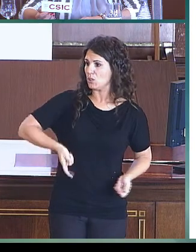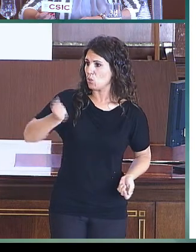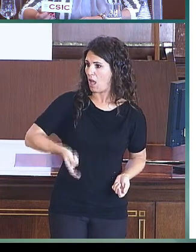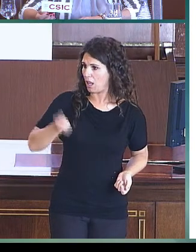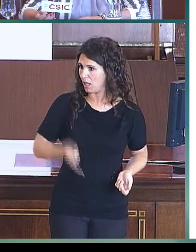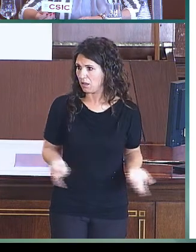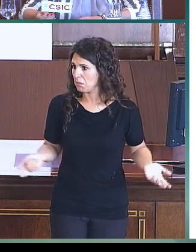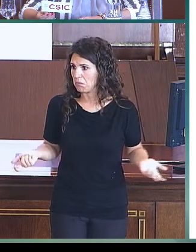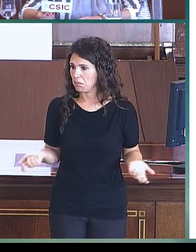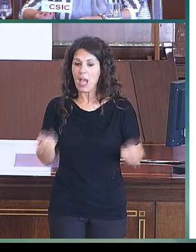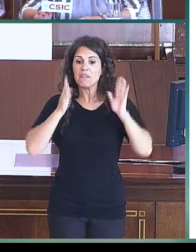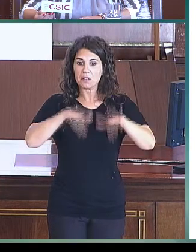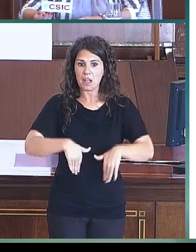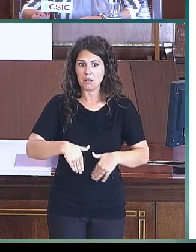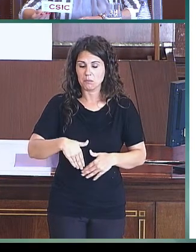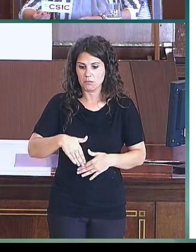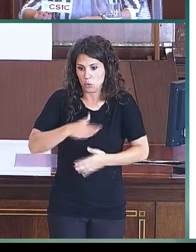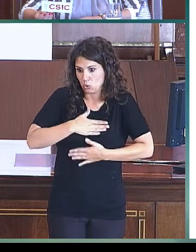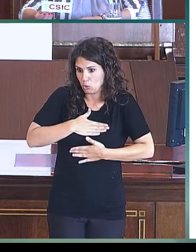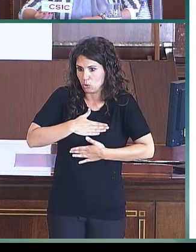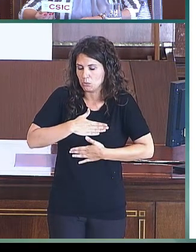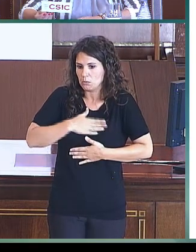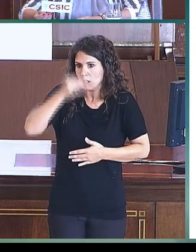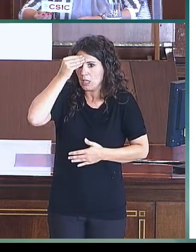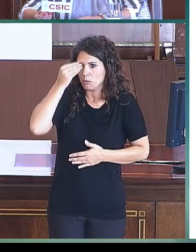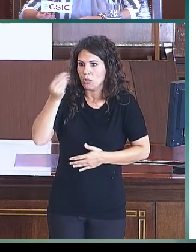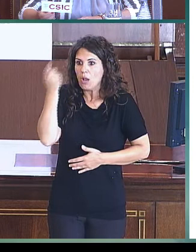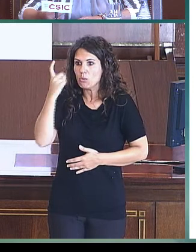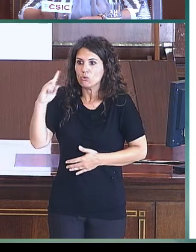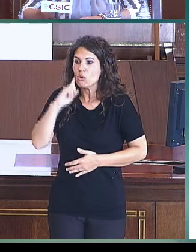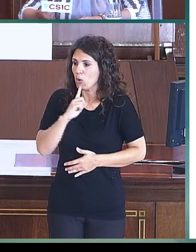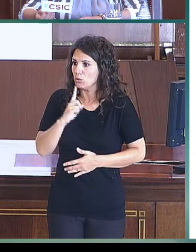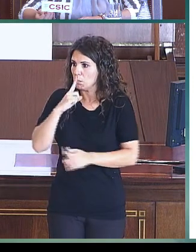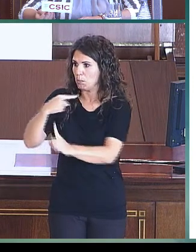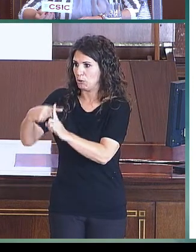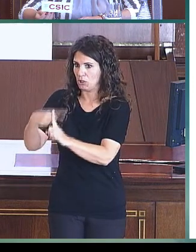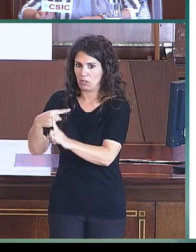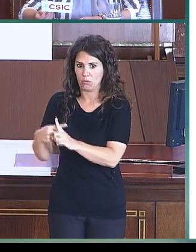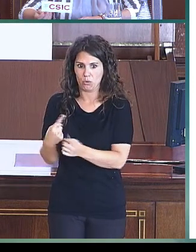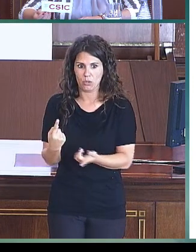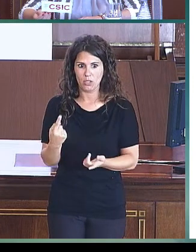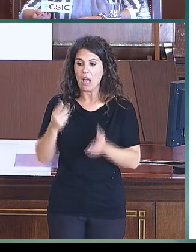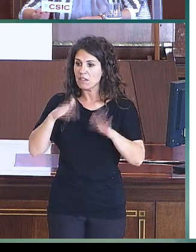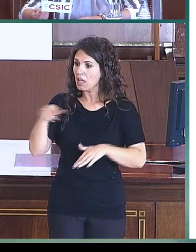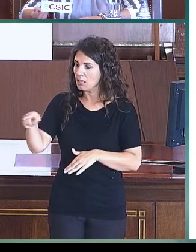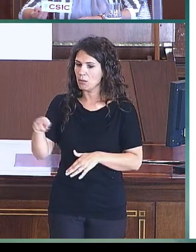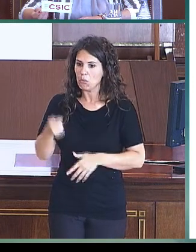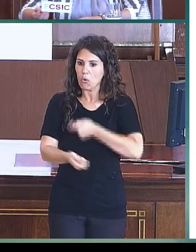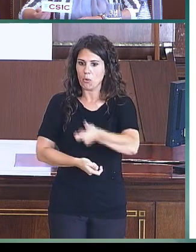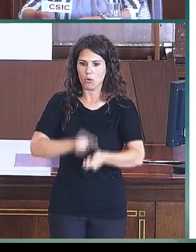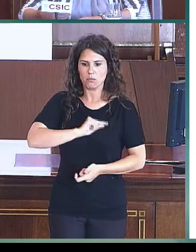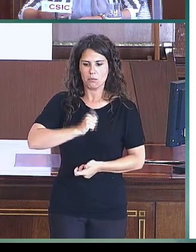beneficio para… y le favorecen a los alumnos sordos en que van adquiriendo una mayor seguridad en sí mismos,